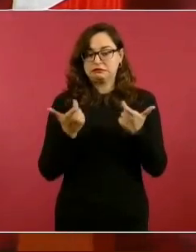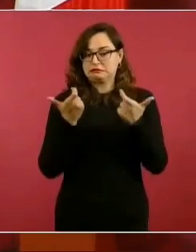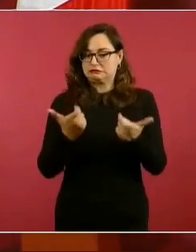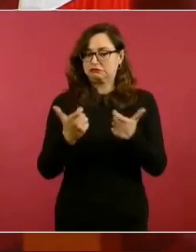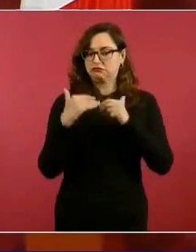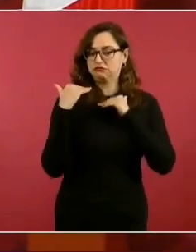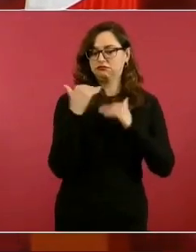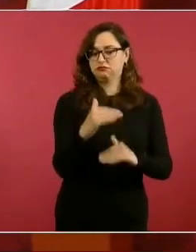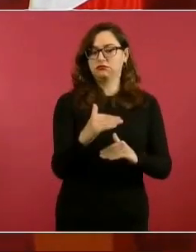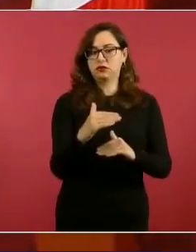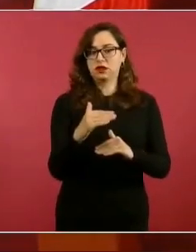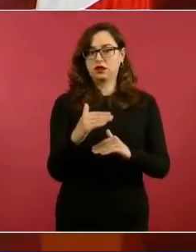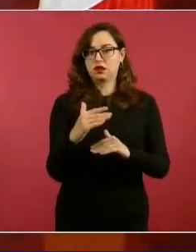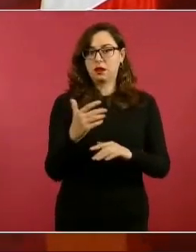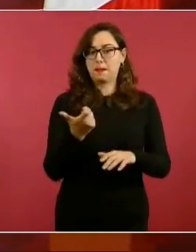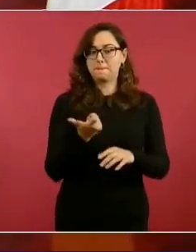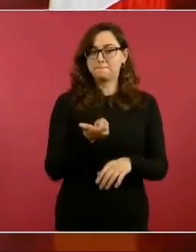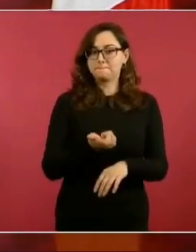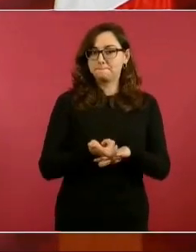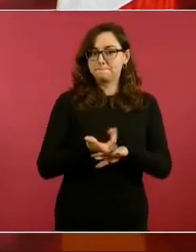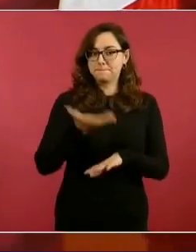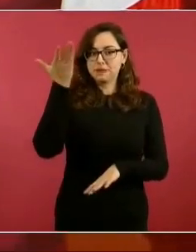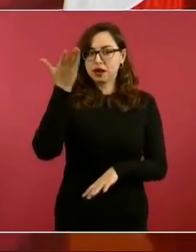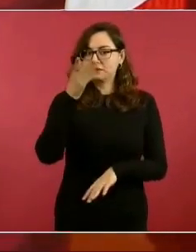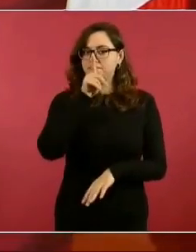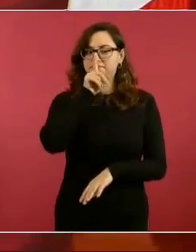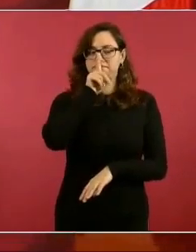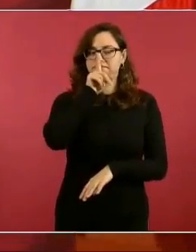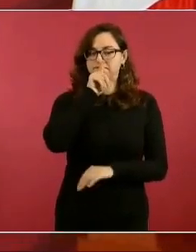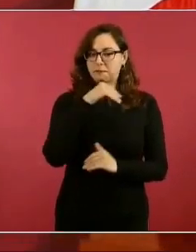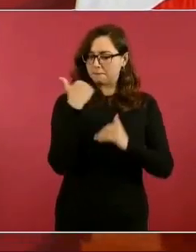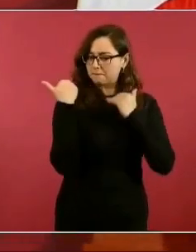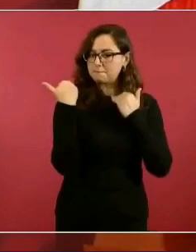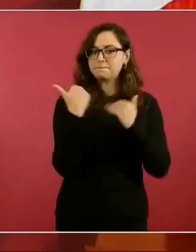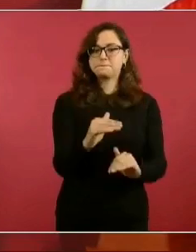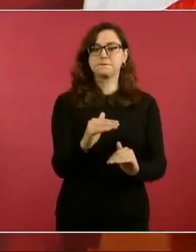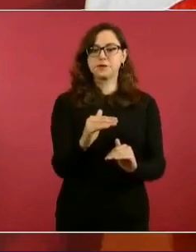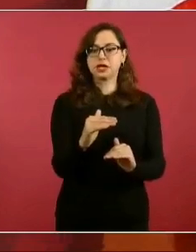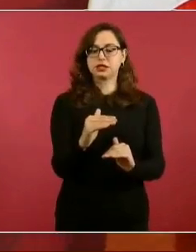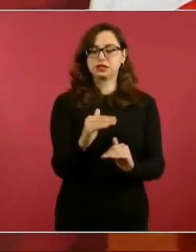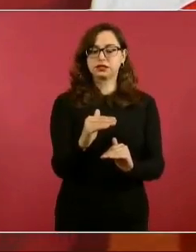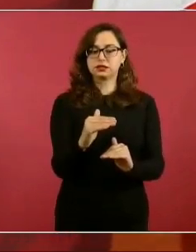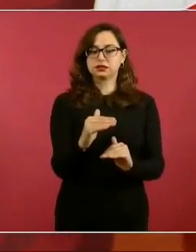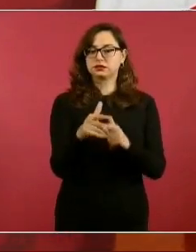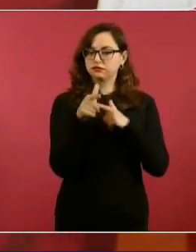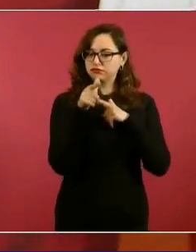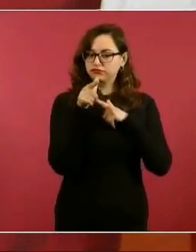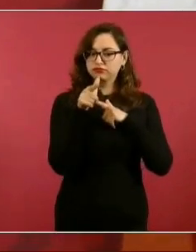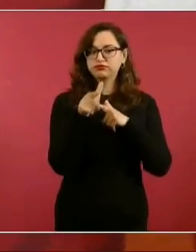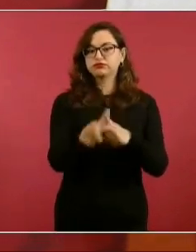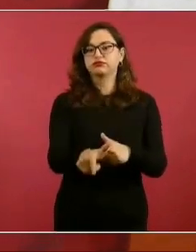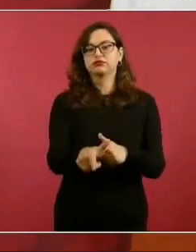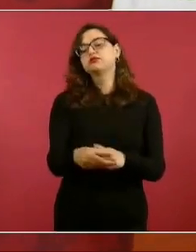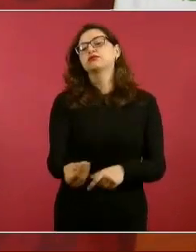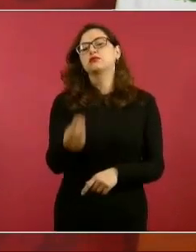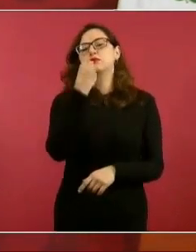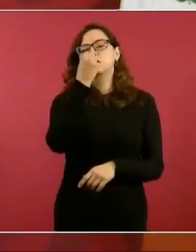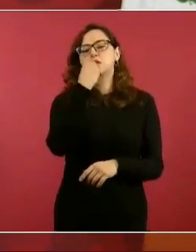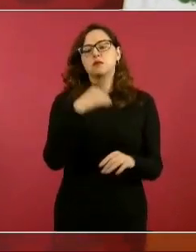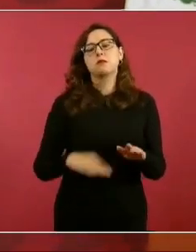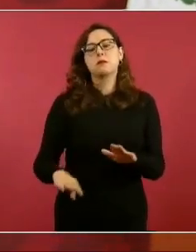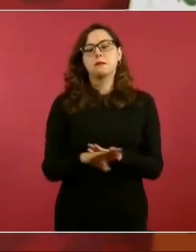de productos básicos,